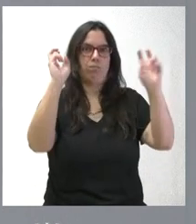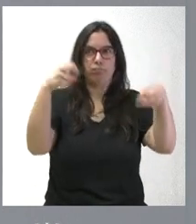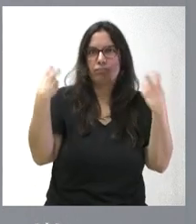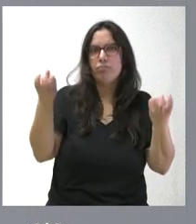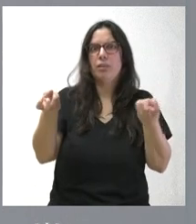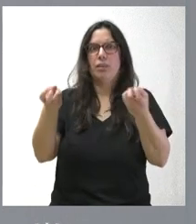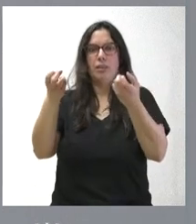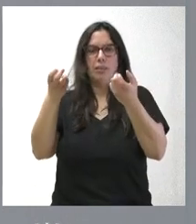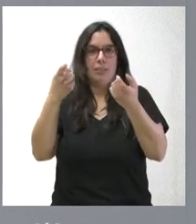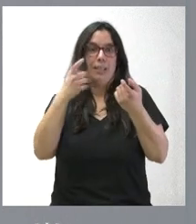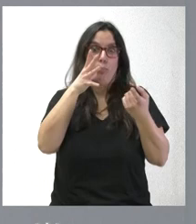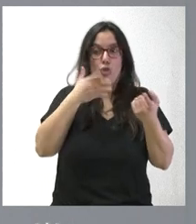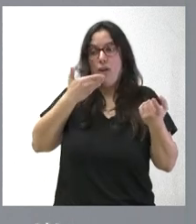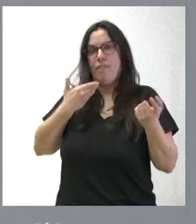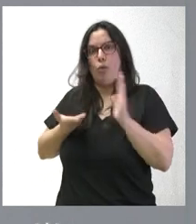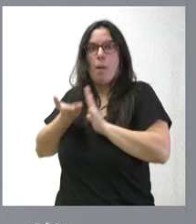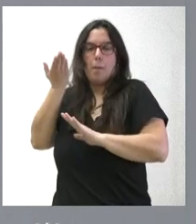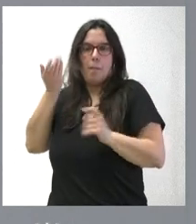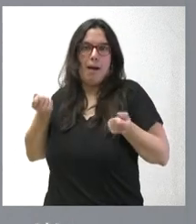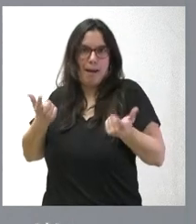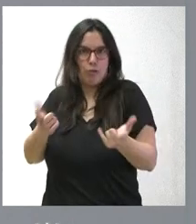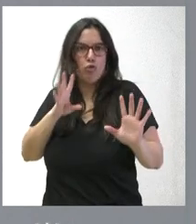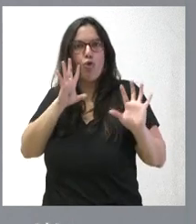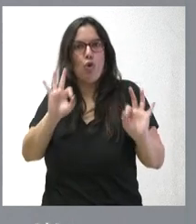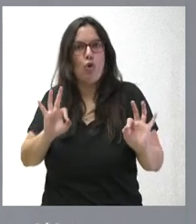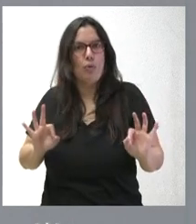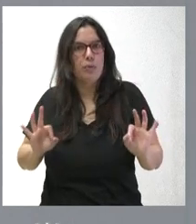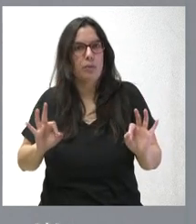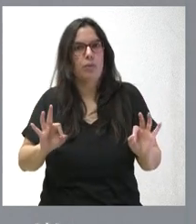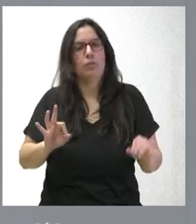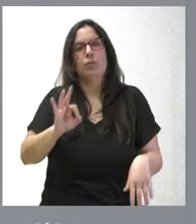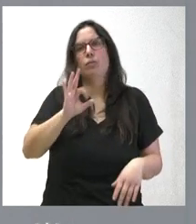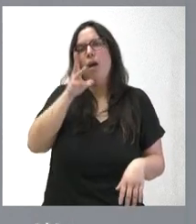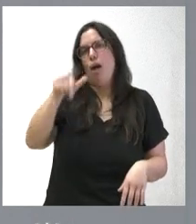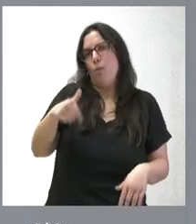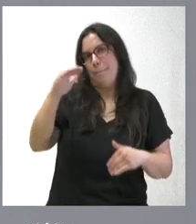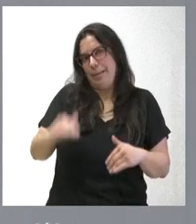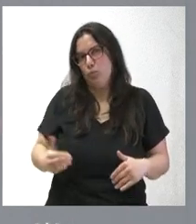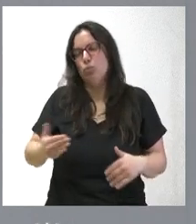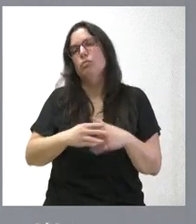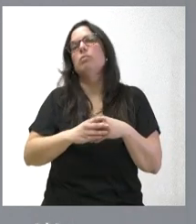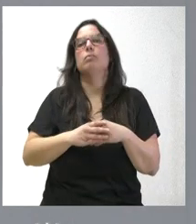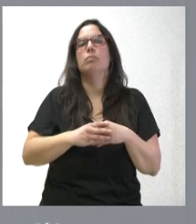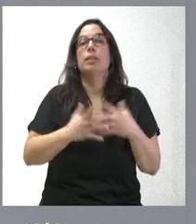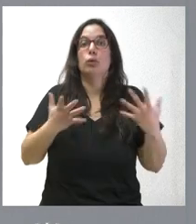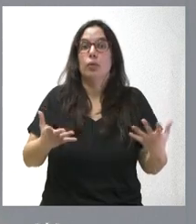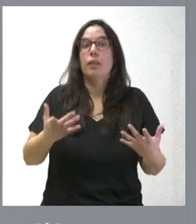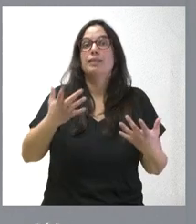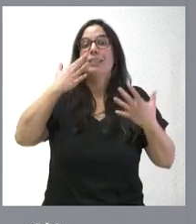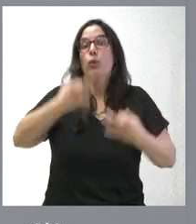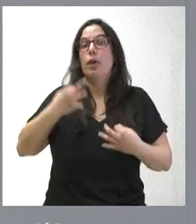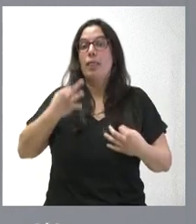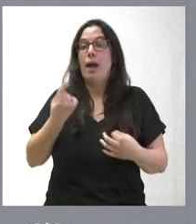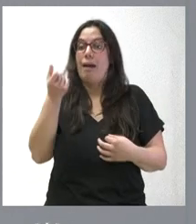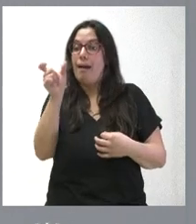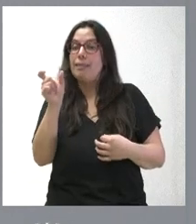abrir las ventanas y, por tanto, hubo que gastar mucho más en calefacción de lo que hoy es preciso gastar y, por tanto, lo que estamos haciendo es asegurar las cantidades